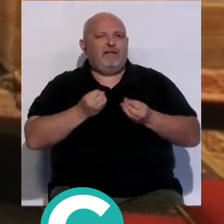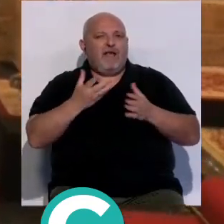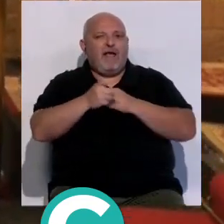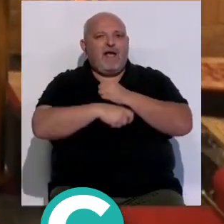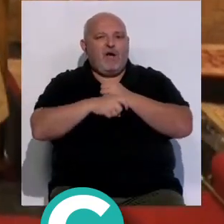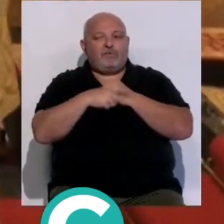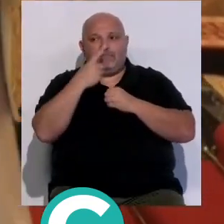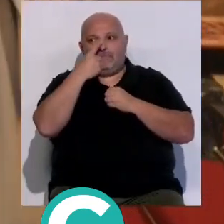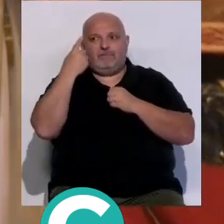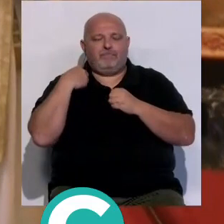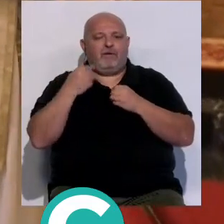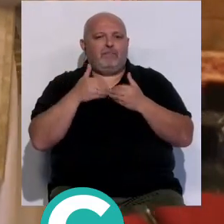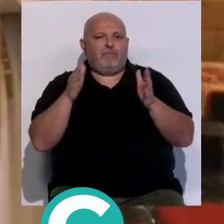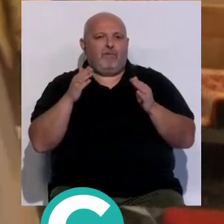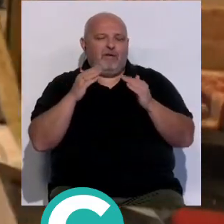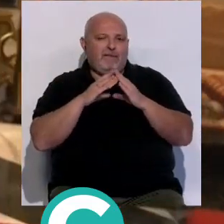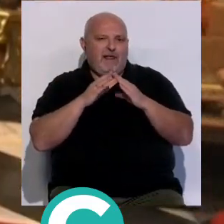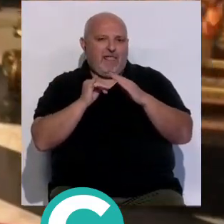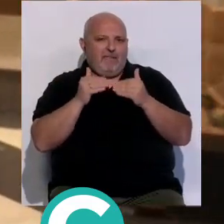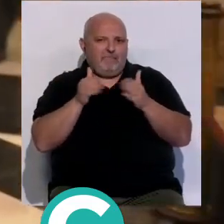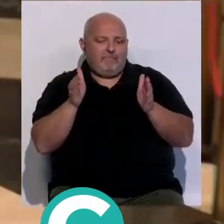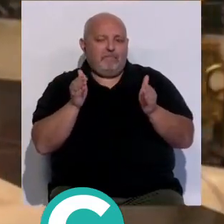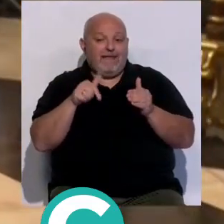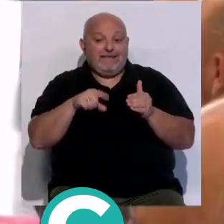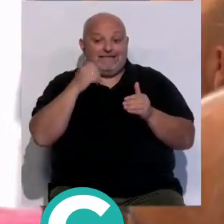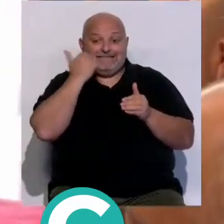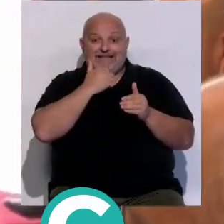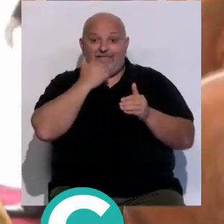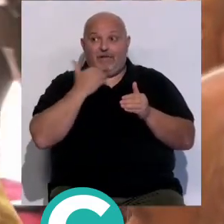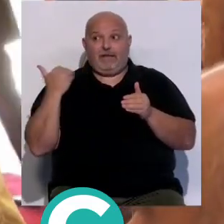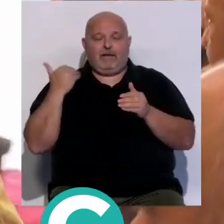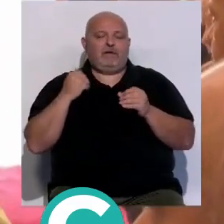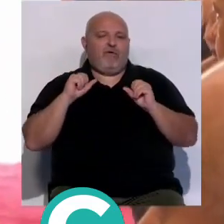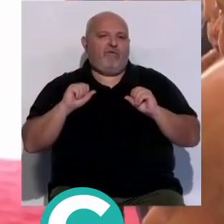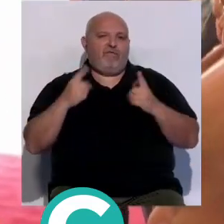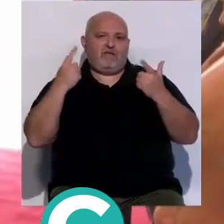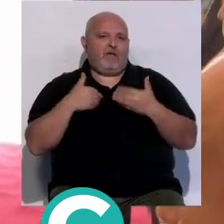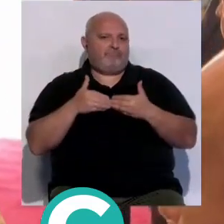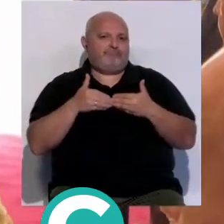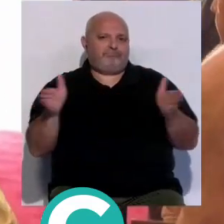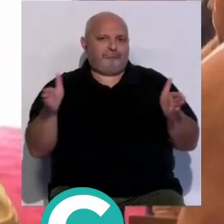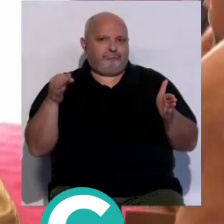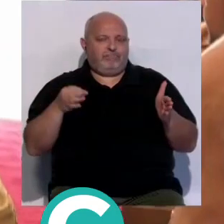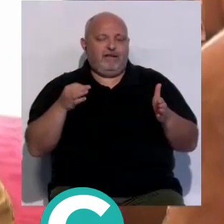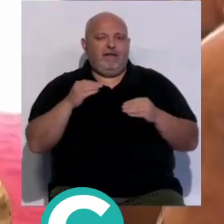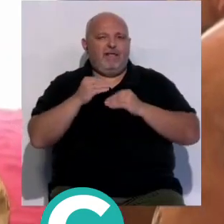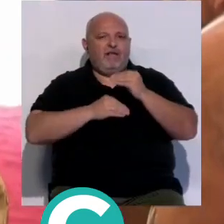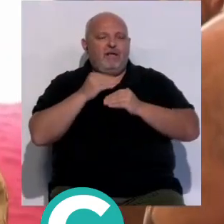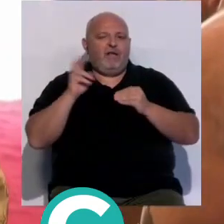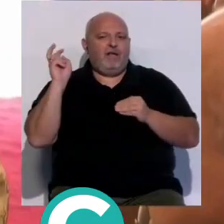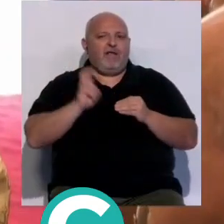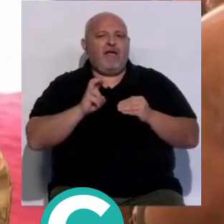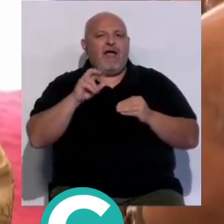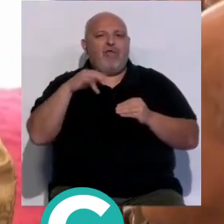agosto del pasado año con la reapertura del templo pero que hasta este sábado no ha sido oficialmente dedicada y para esta ceremonia vino hasta